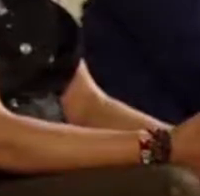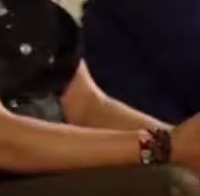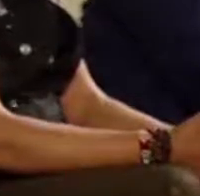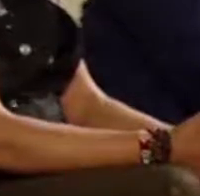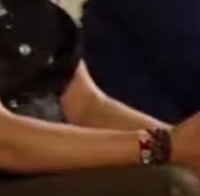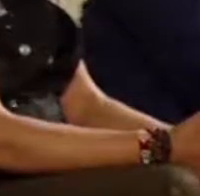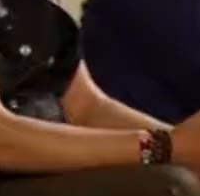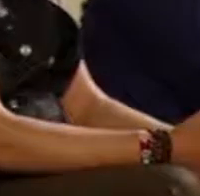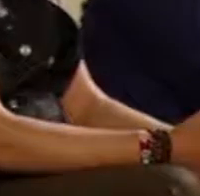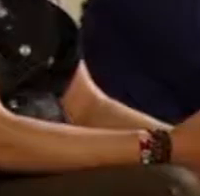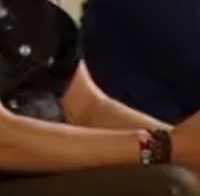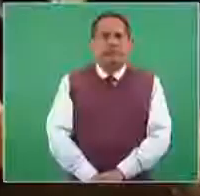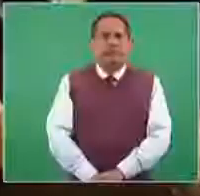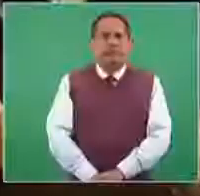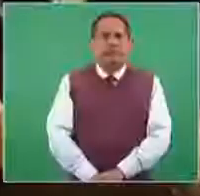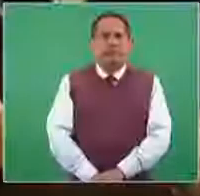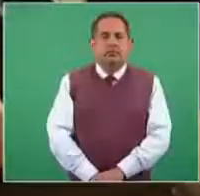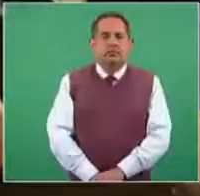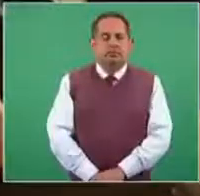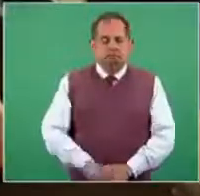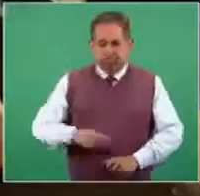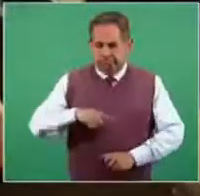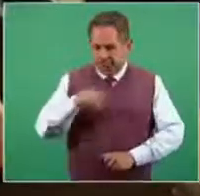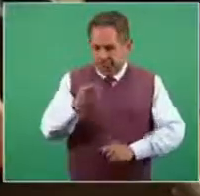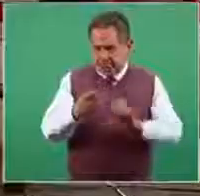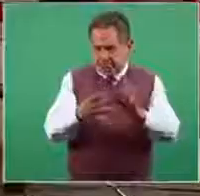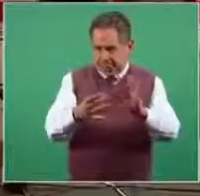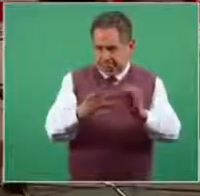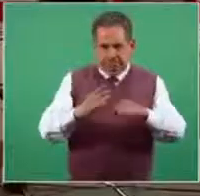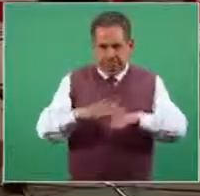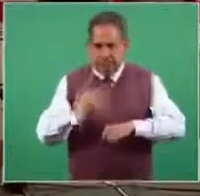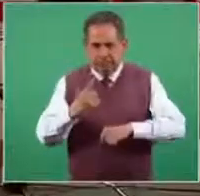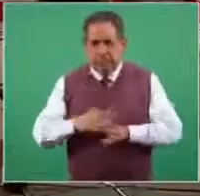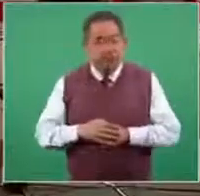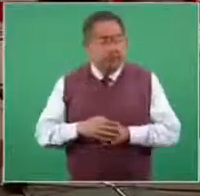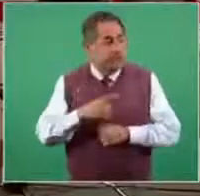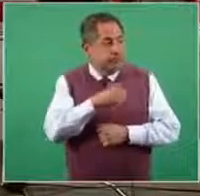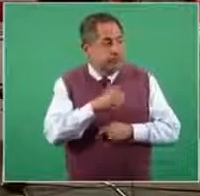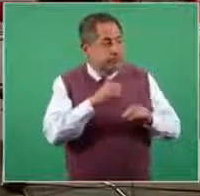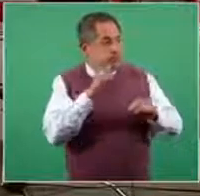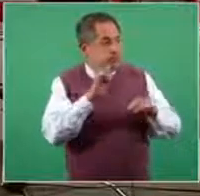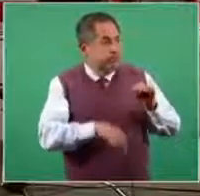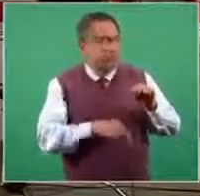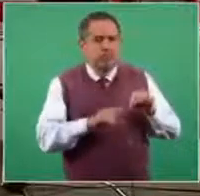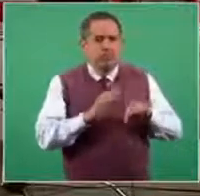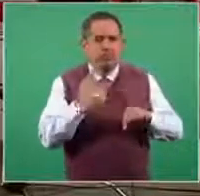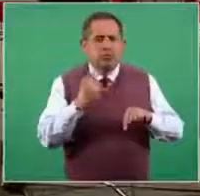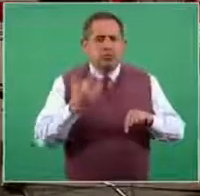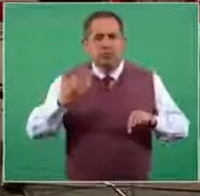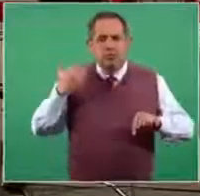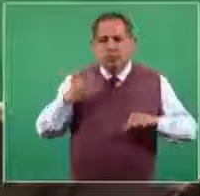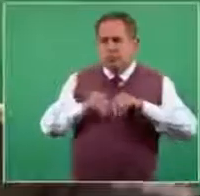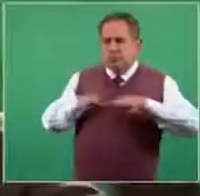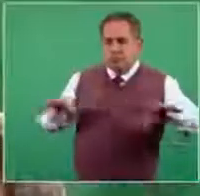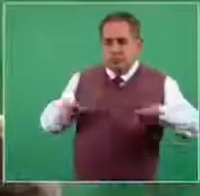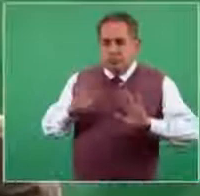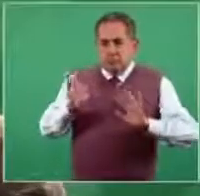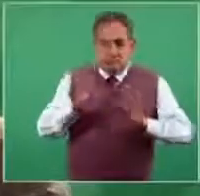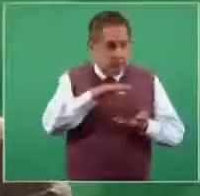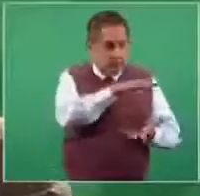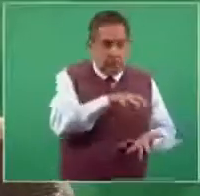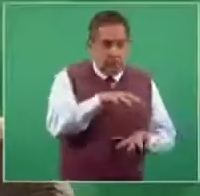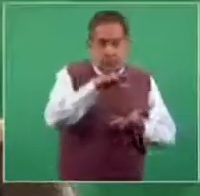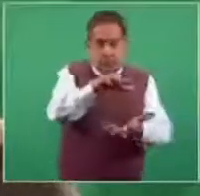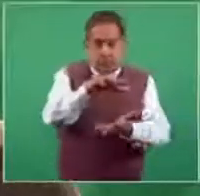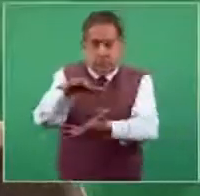eso no apareció en esta ocasión. cuento por qué. Este ya lo quitamos porque ya está distribuido, ya está en los sitios de vacunación, ya no